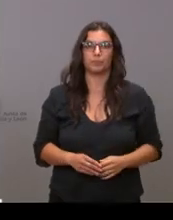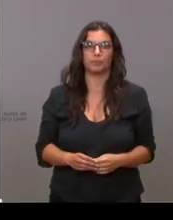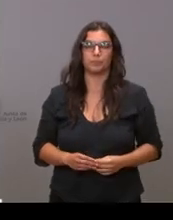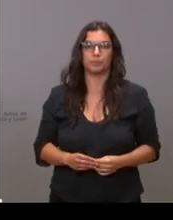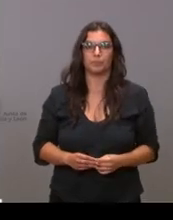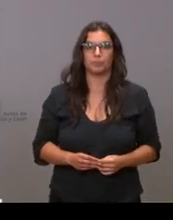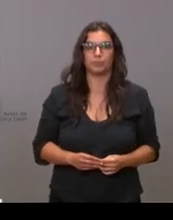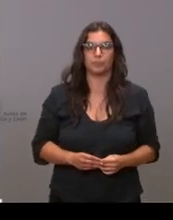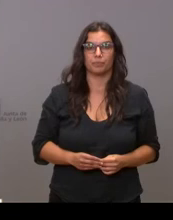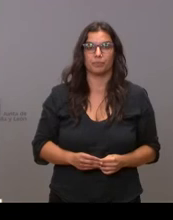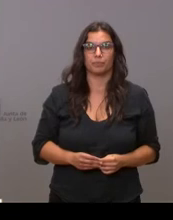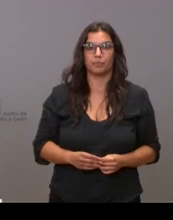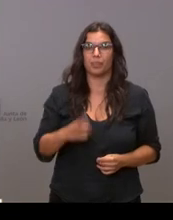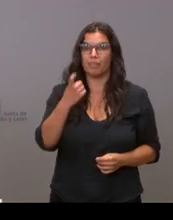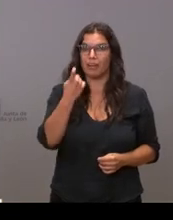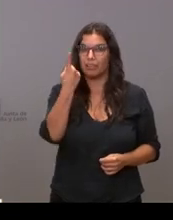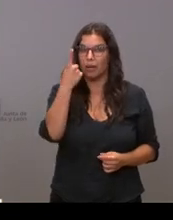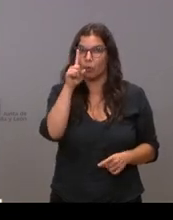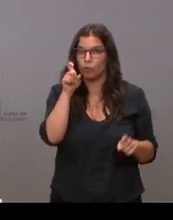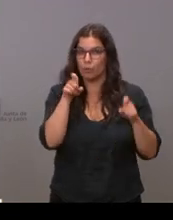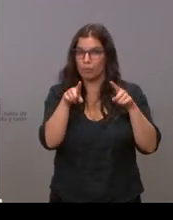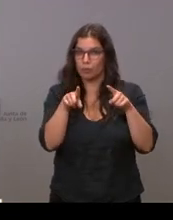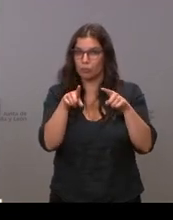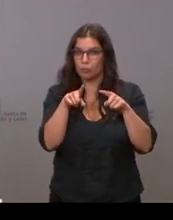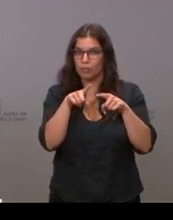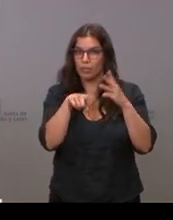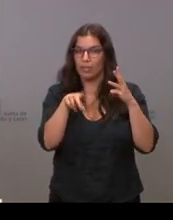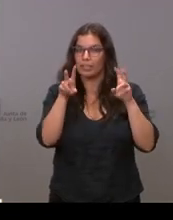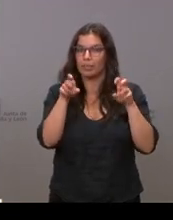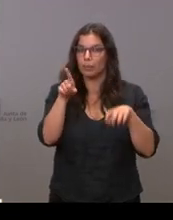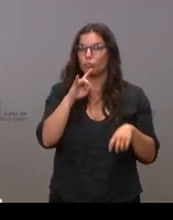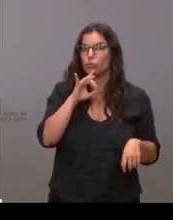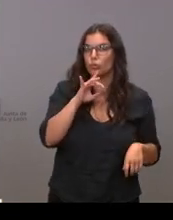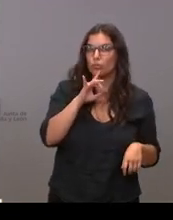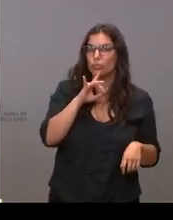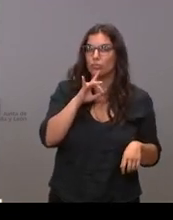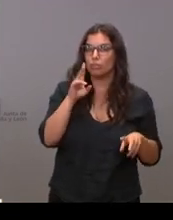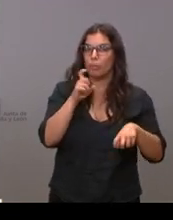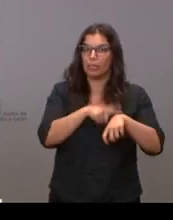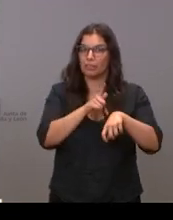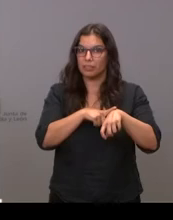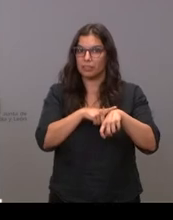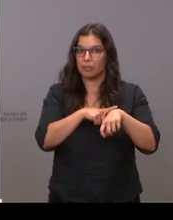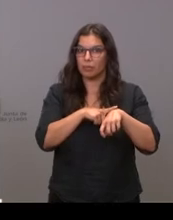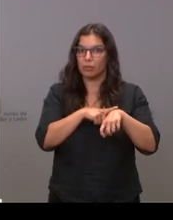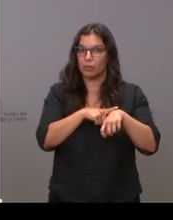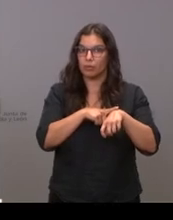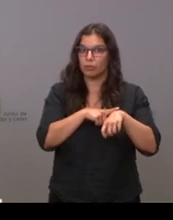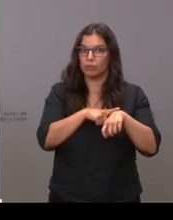Sí creo que quedaba pendiente una pregunta sobre su grado de satisfacción respecto a los tiempos en la nueva ola